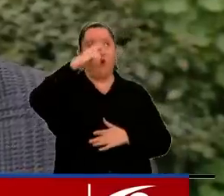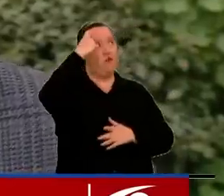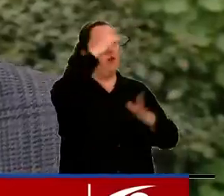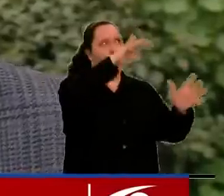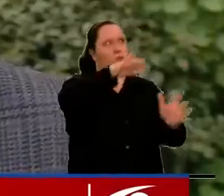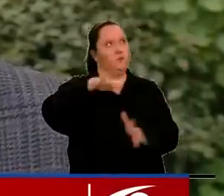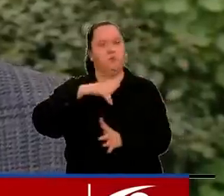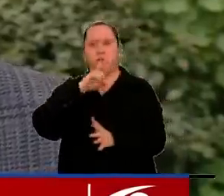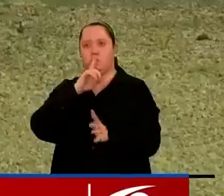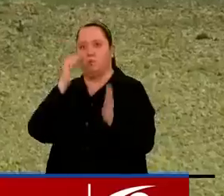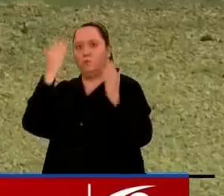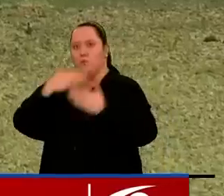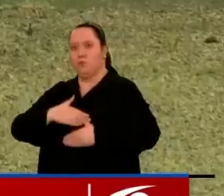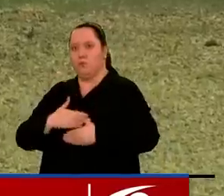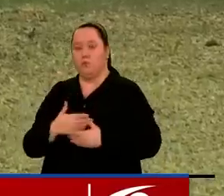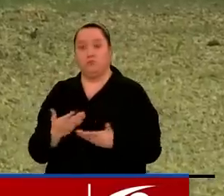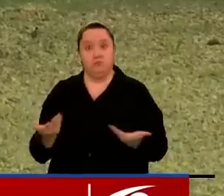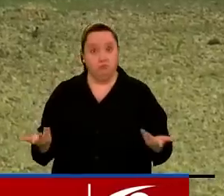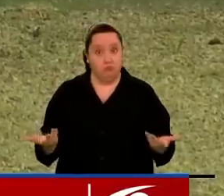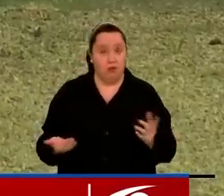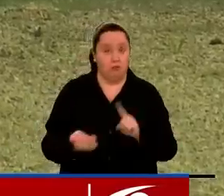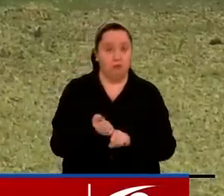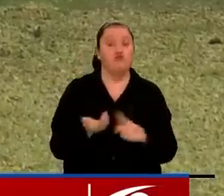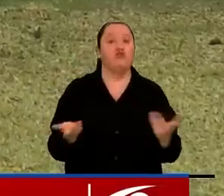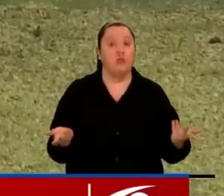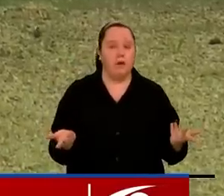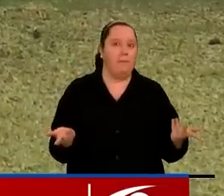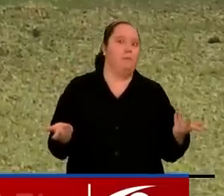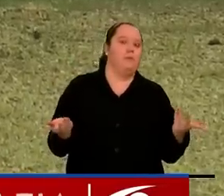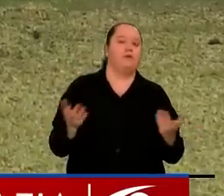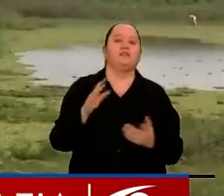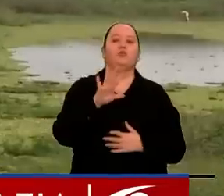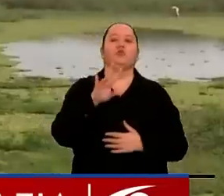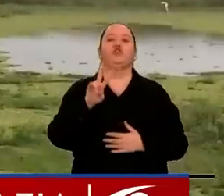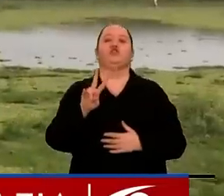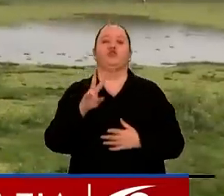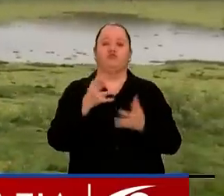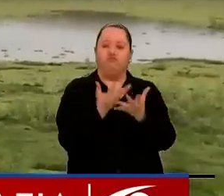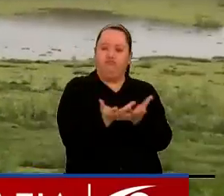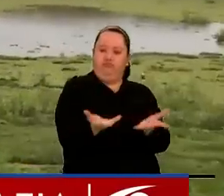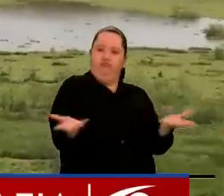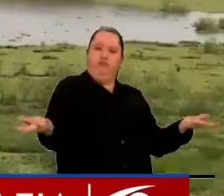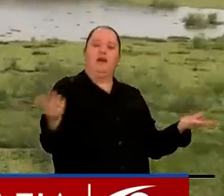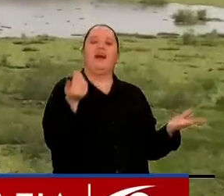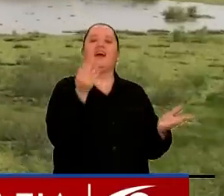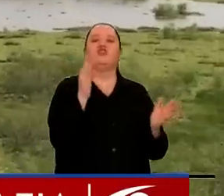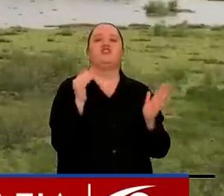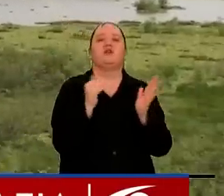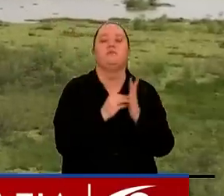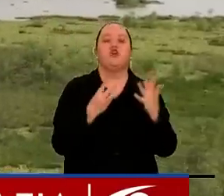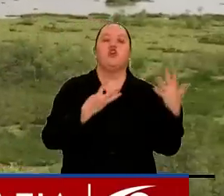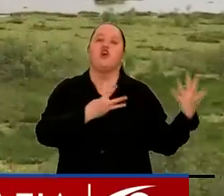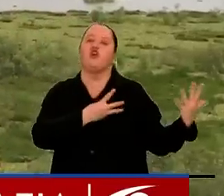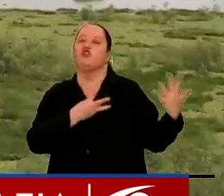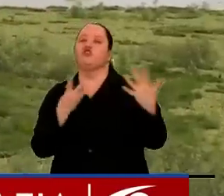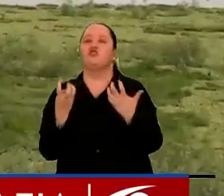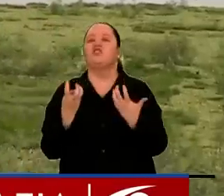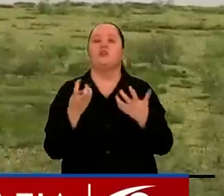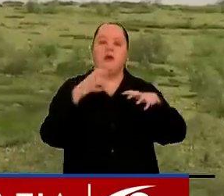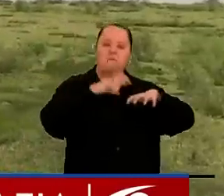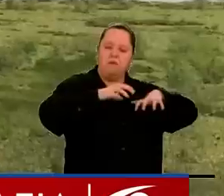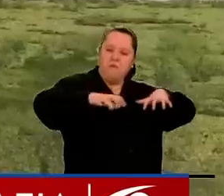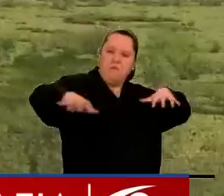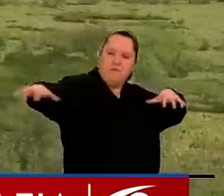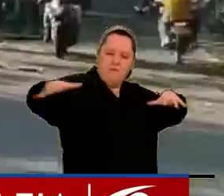y no aparecen. Se trata de 52 bienes que equivalen a 14 mil 832 hectáreas